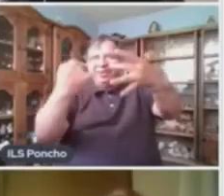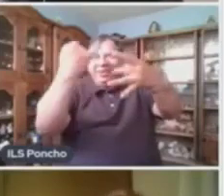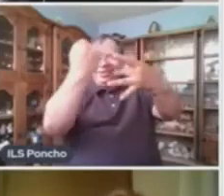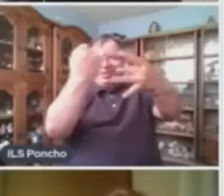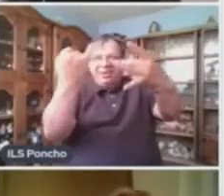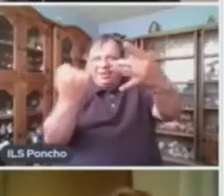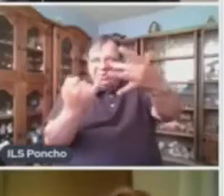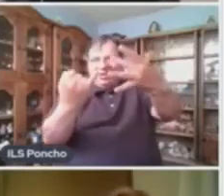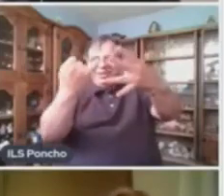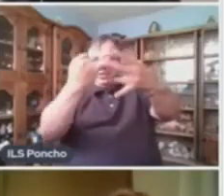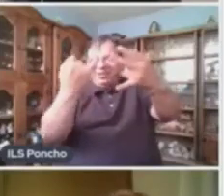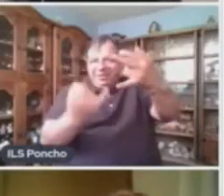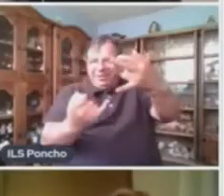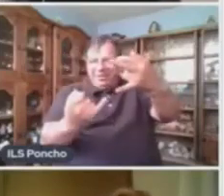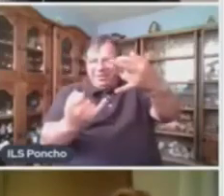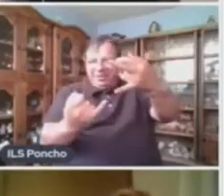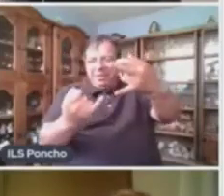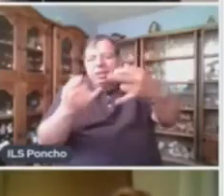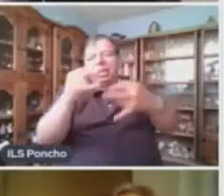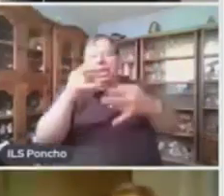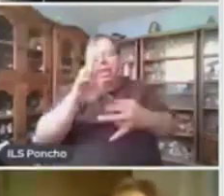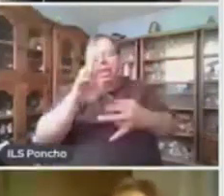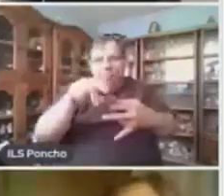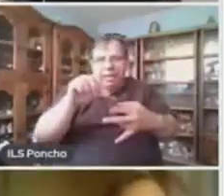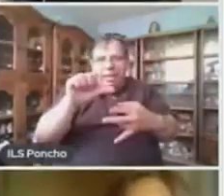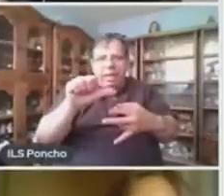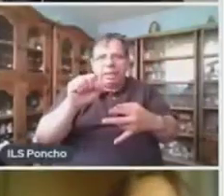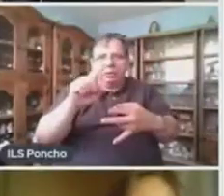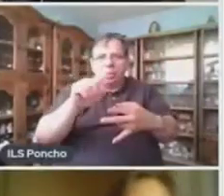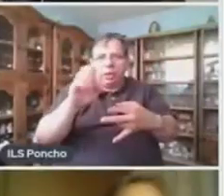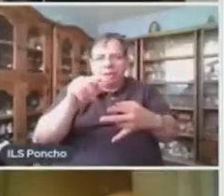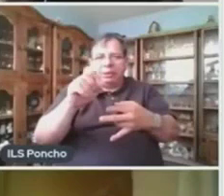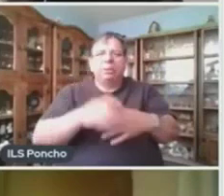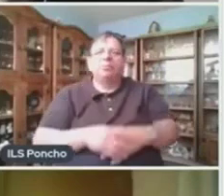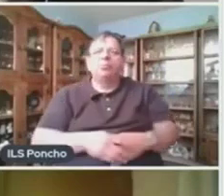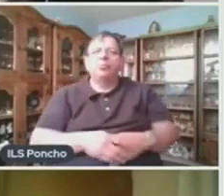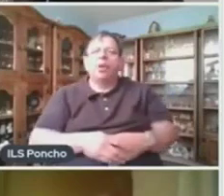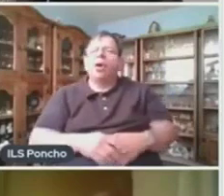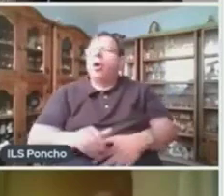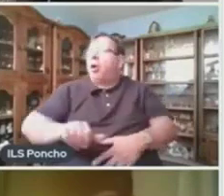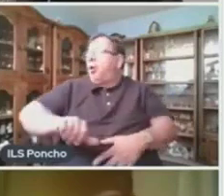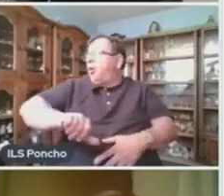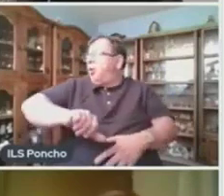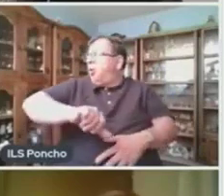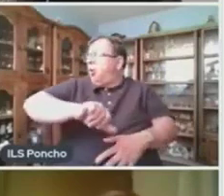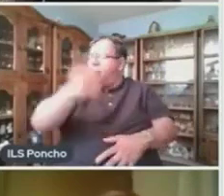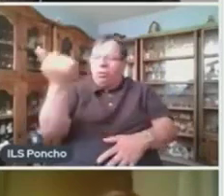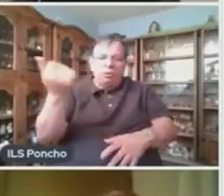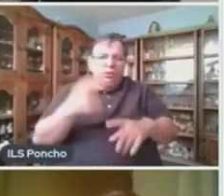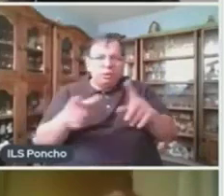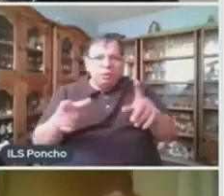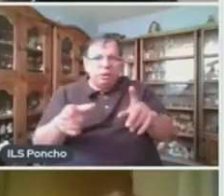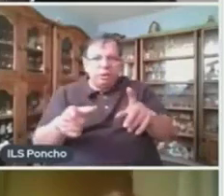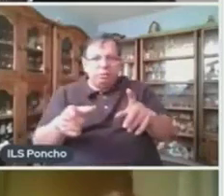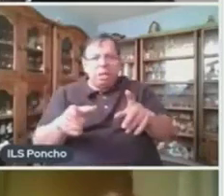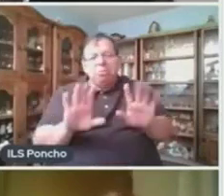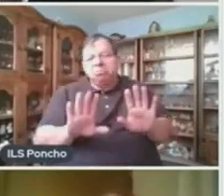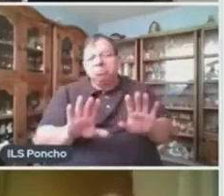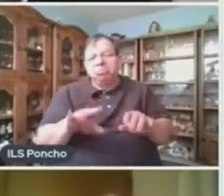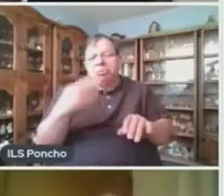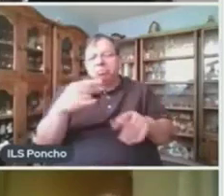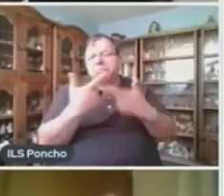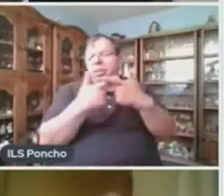tenemos lo que llamamos rima asonante Y otro tipo de rima más es la libre